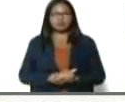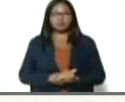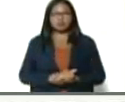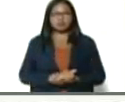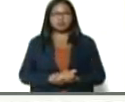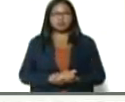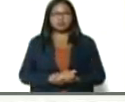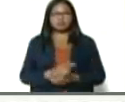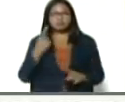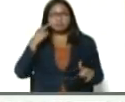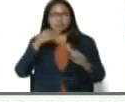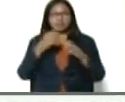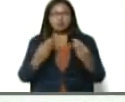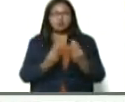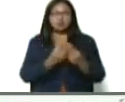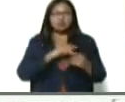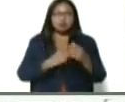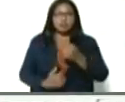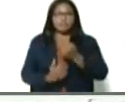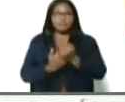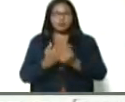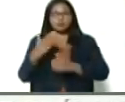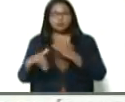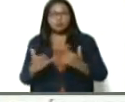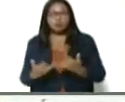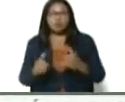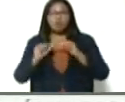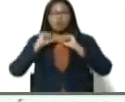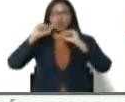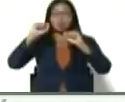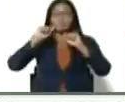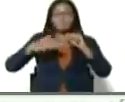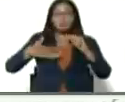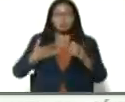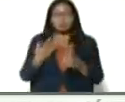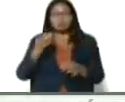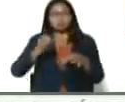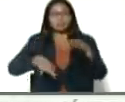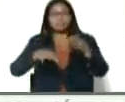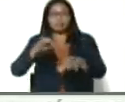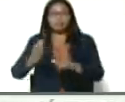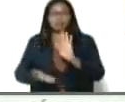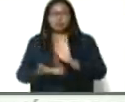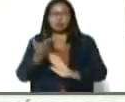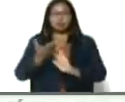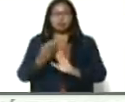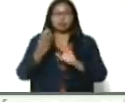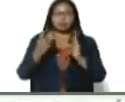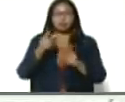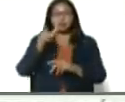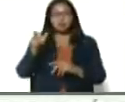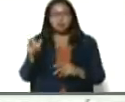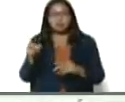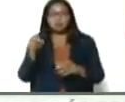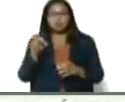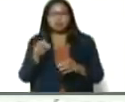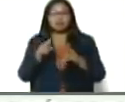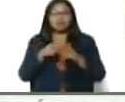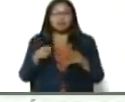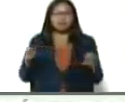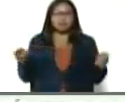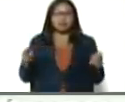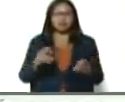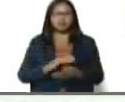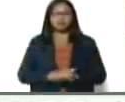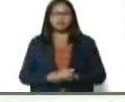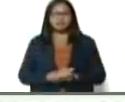manera directa, conjuntamente con el apoyo del estado, han logrado, poder sembrar, esta importante cantidad de hectáreas, pero además, esto nos